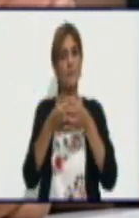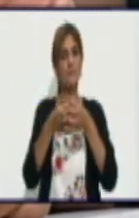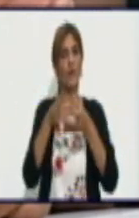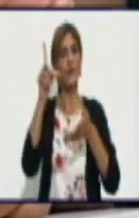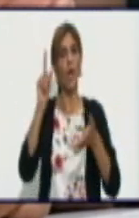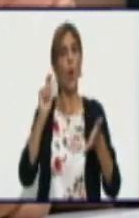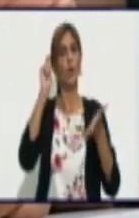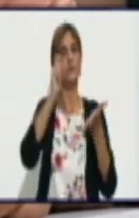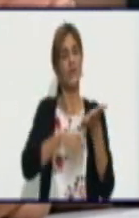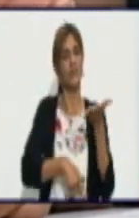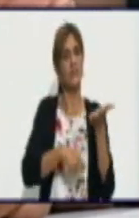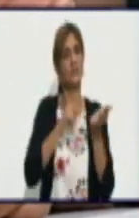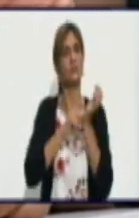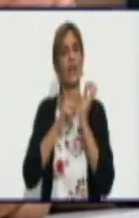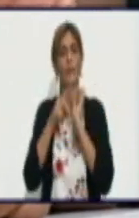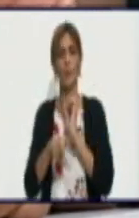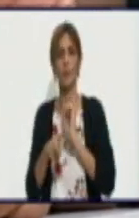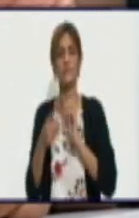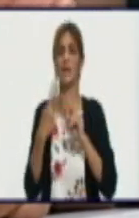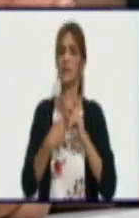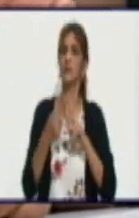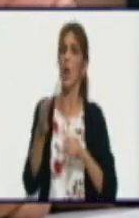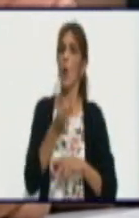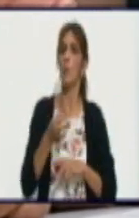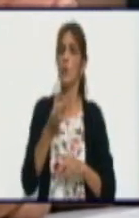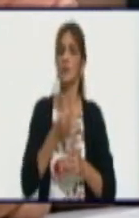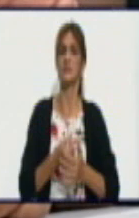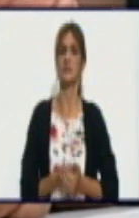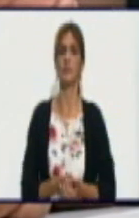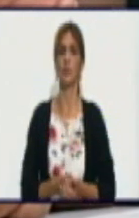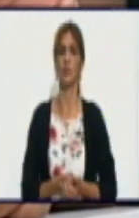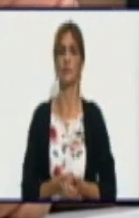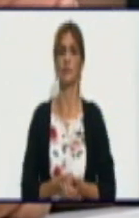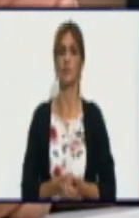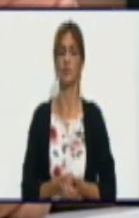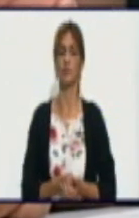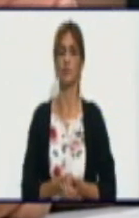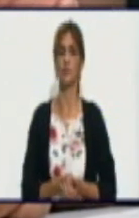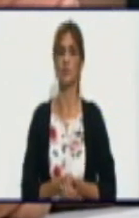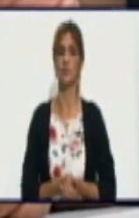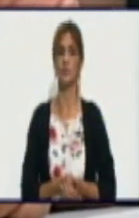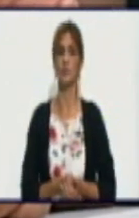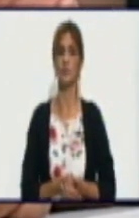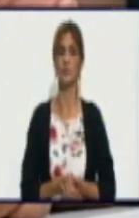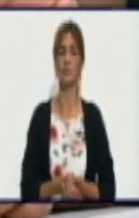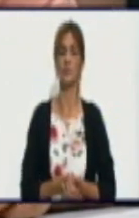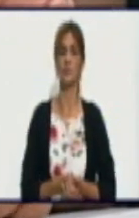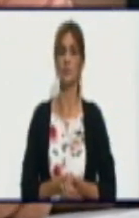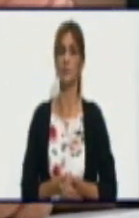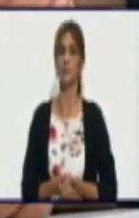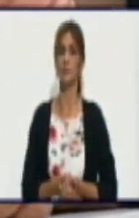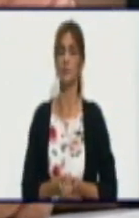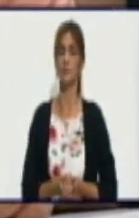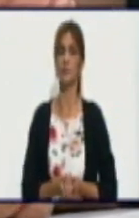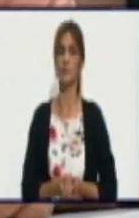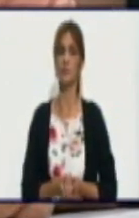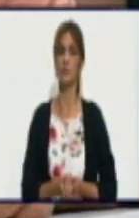contratación de la provincia y los municipios. Lo que es de facultad provincia es la facultad de provincia y los de municipios y los municipios.